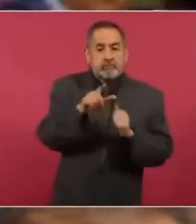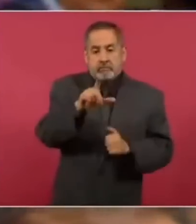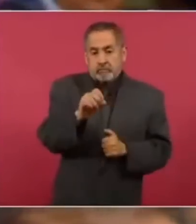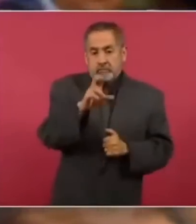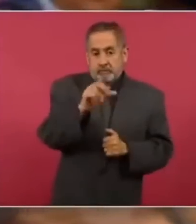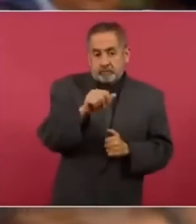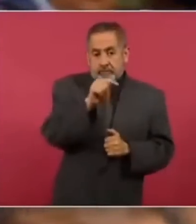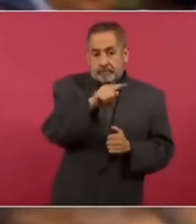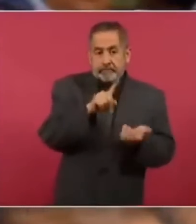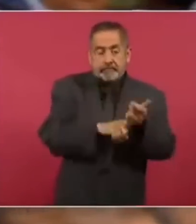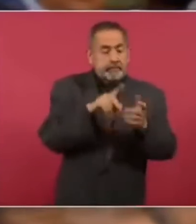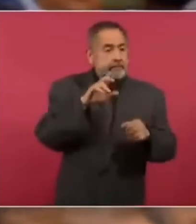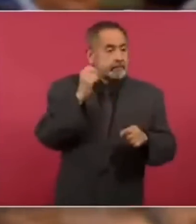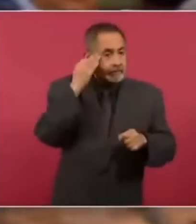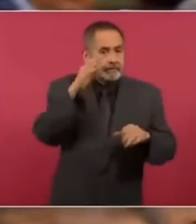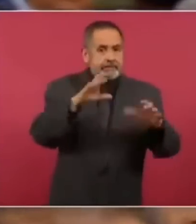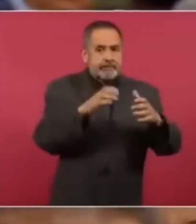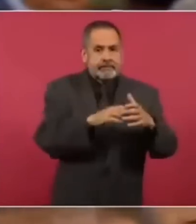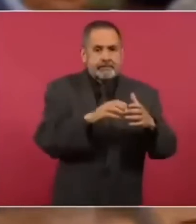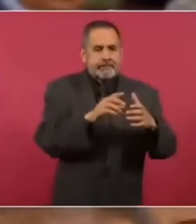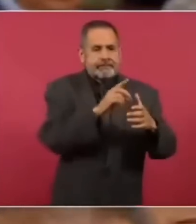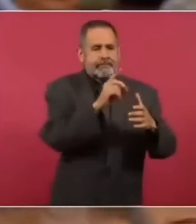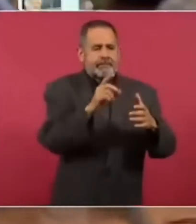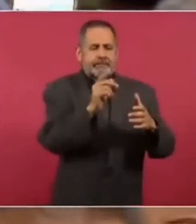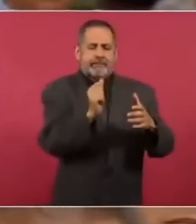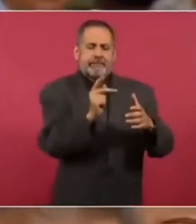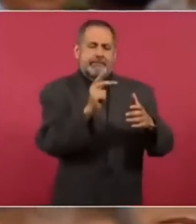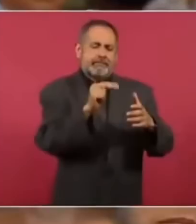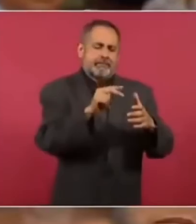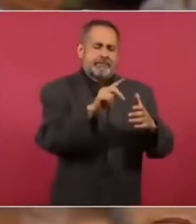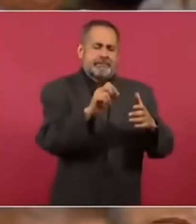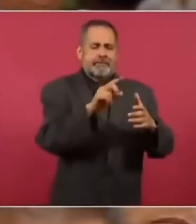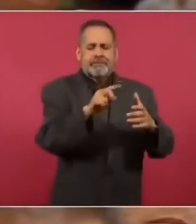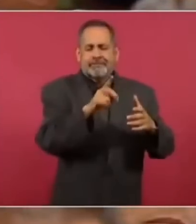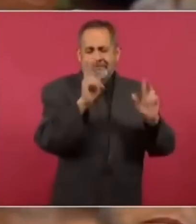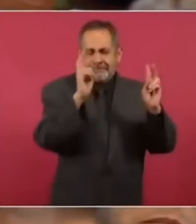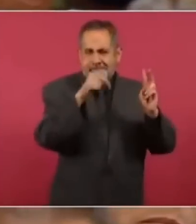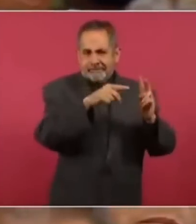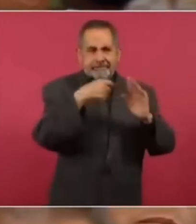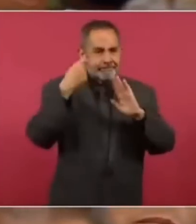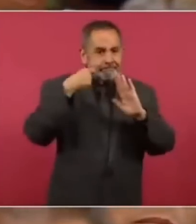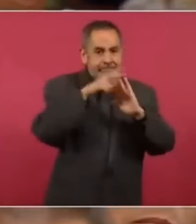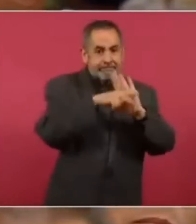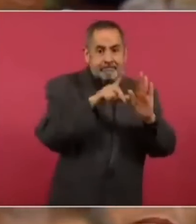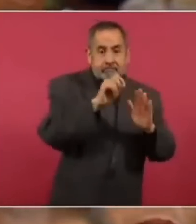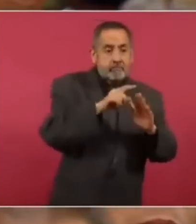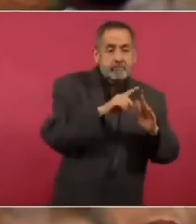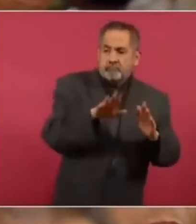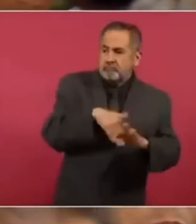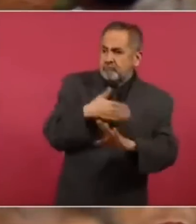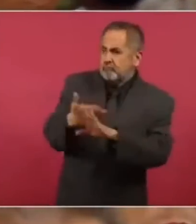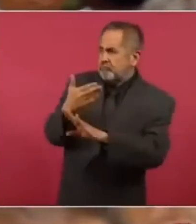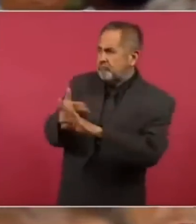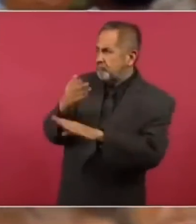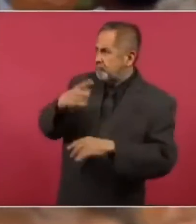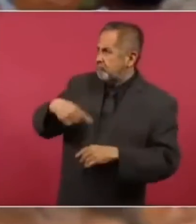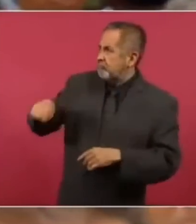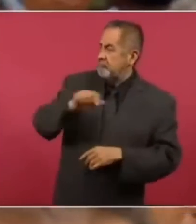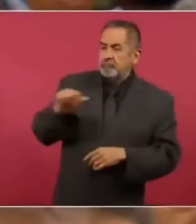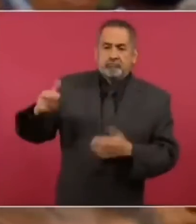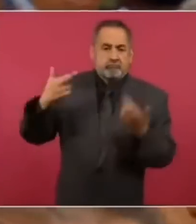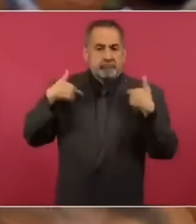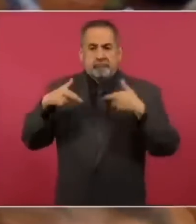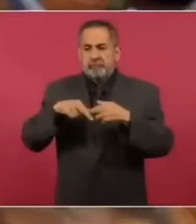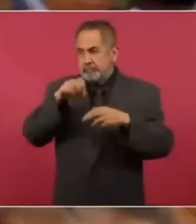Mola, que en ese entonces se llamó De Pansazo, o una cosa así, para atacar a los profesores de